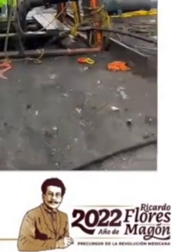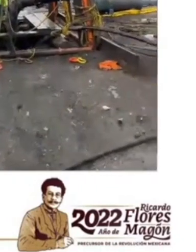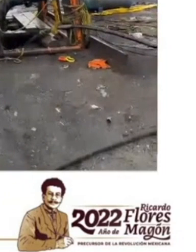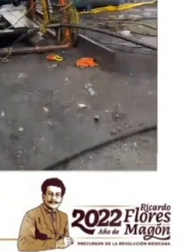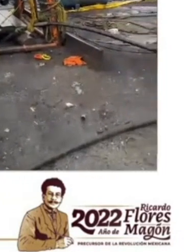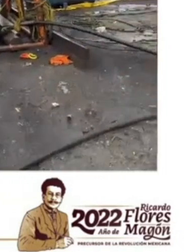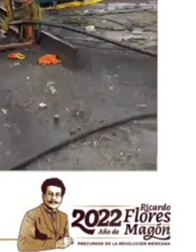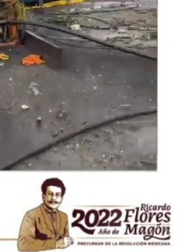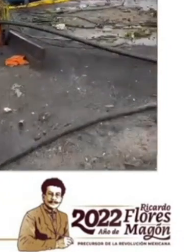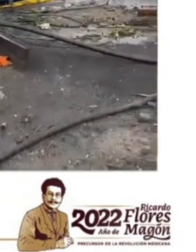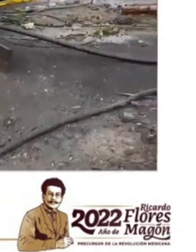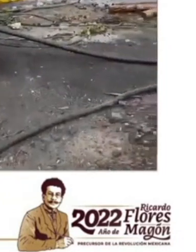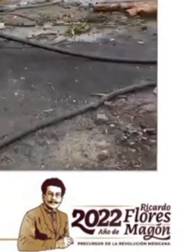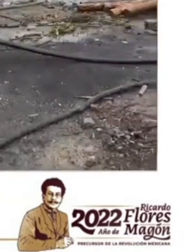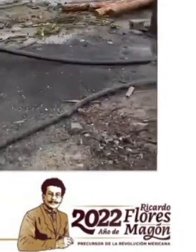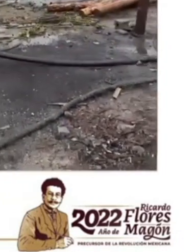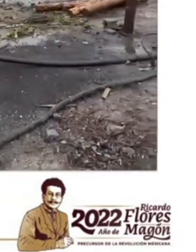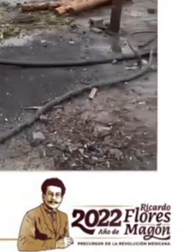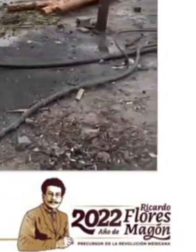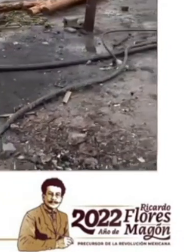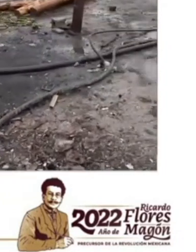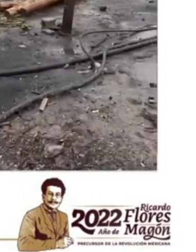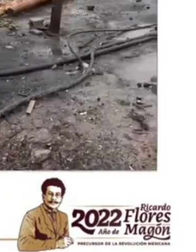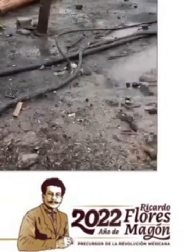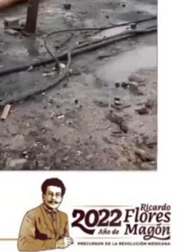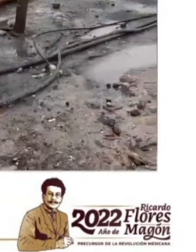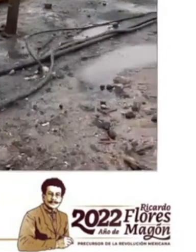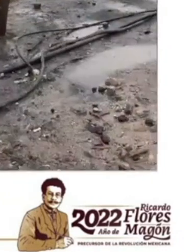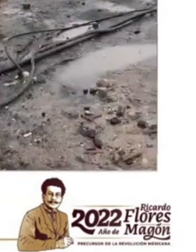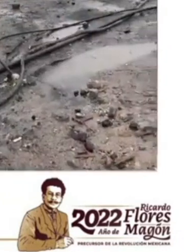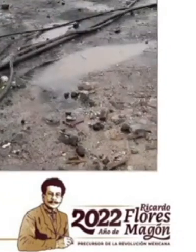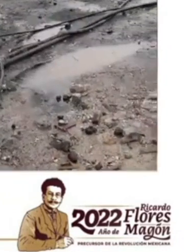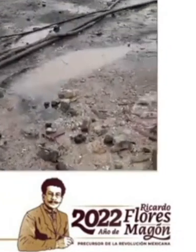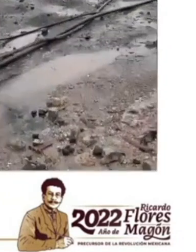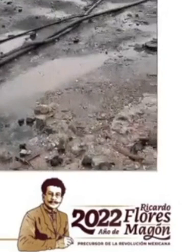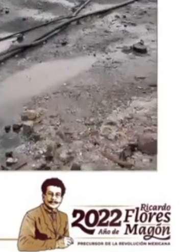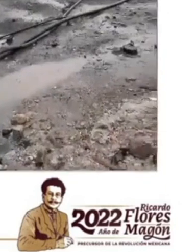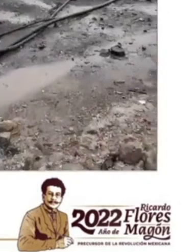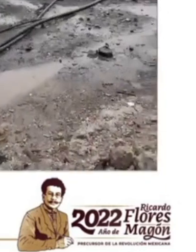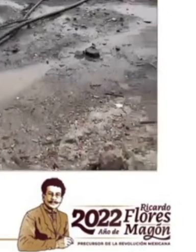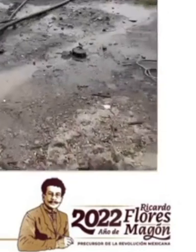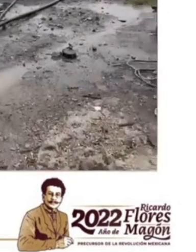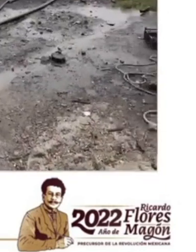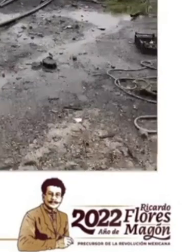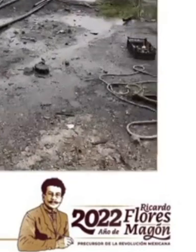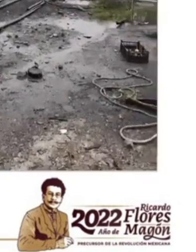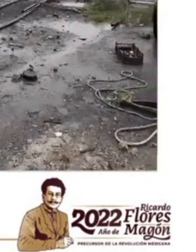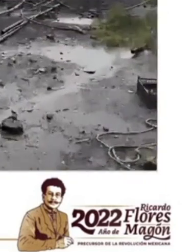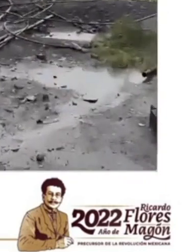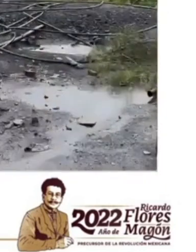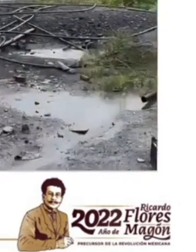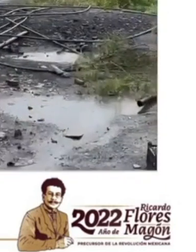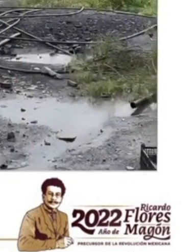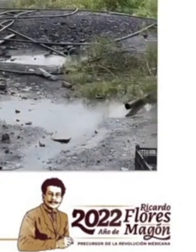38.8 metros. Estos los niveles en los que han subido